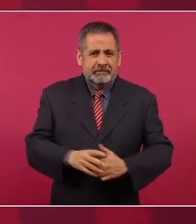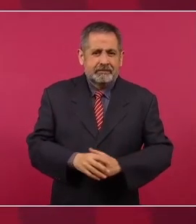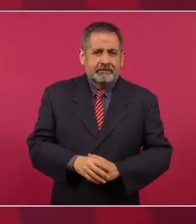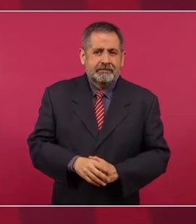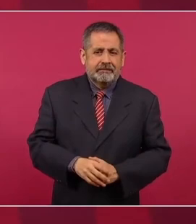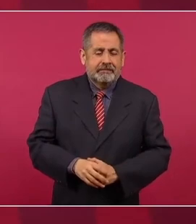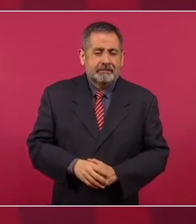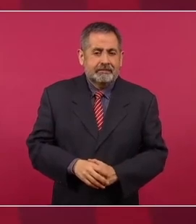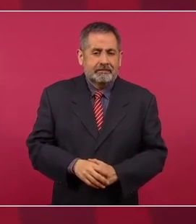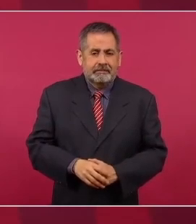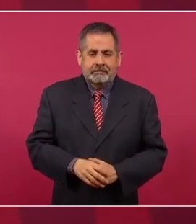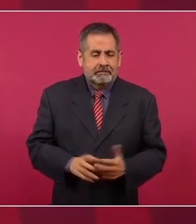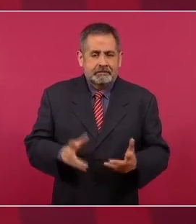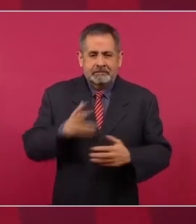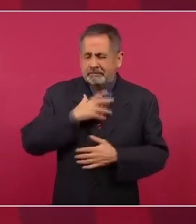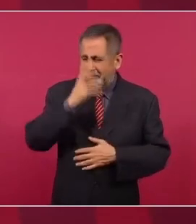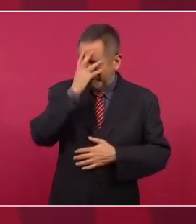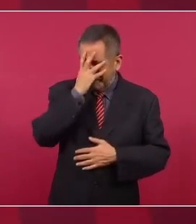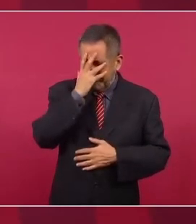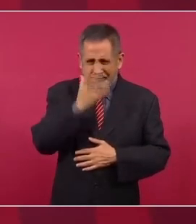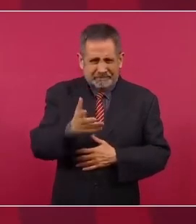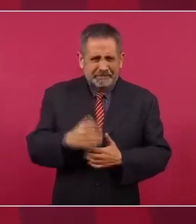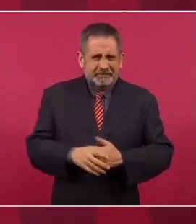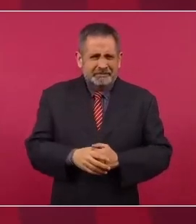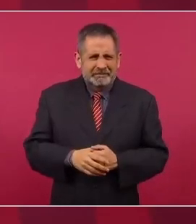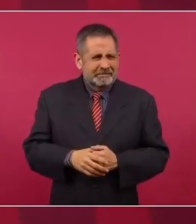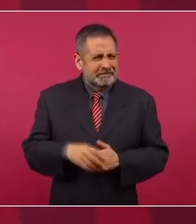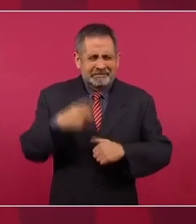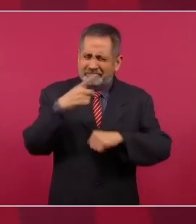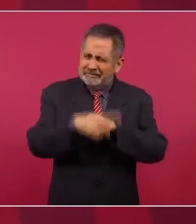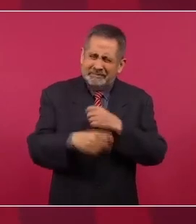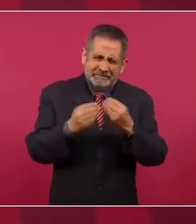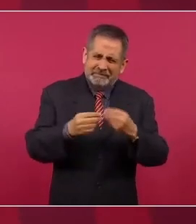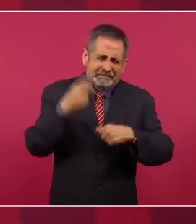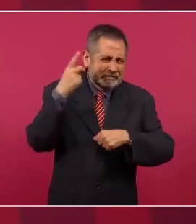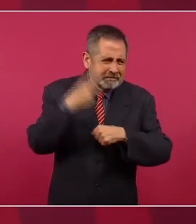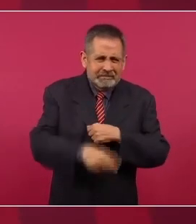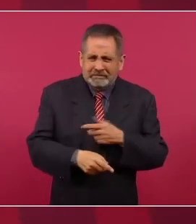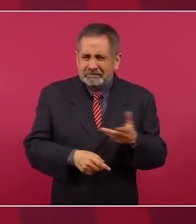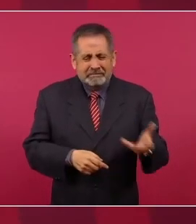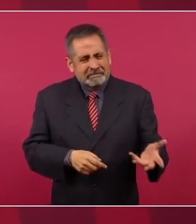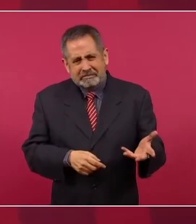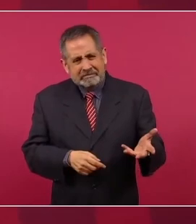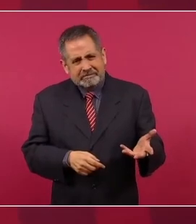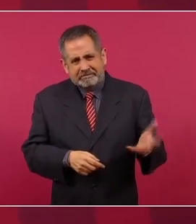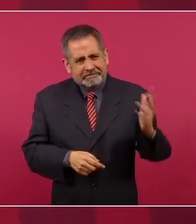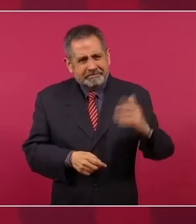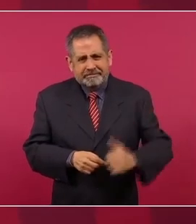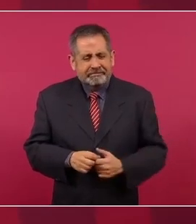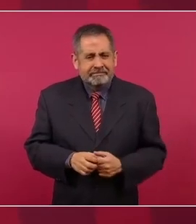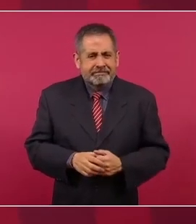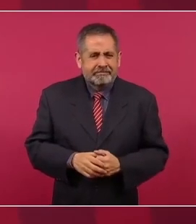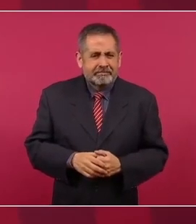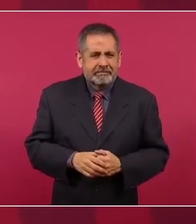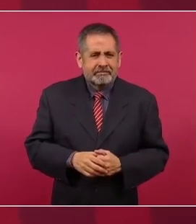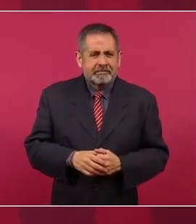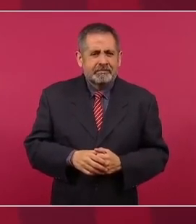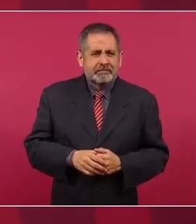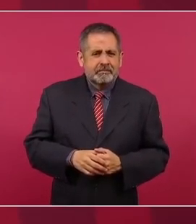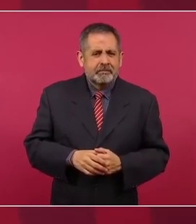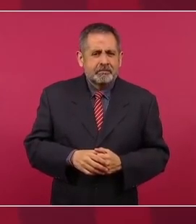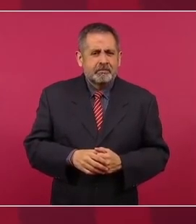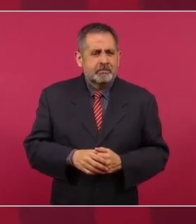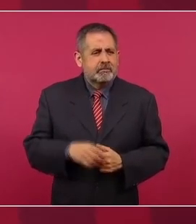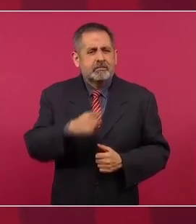O cuánto daño hicieron con las